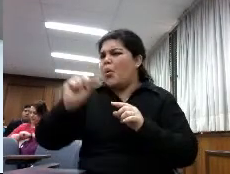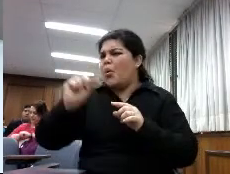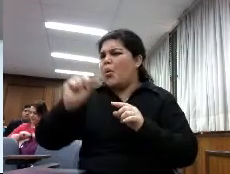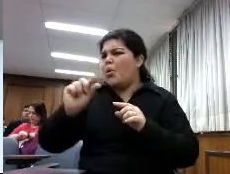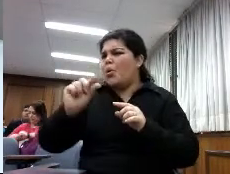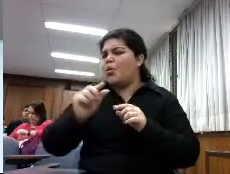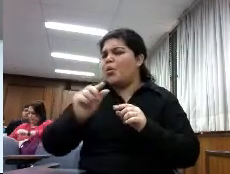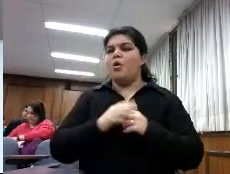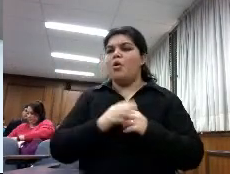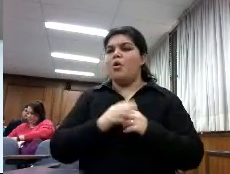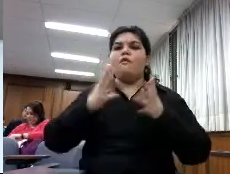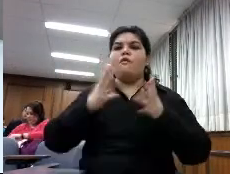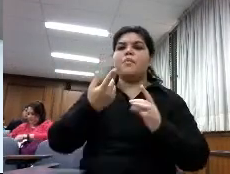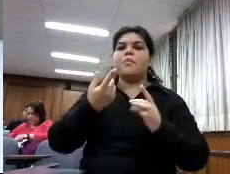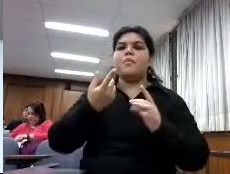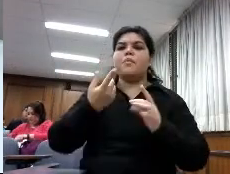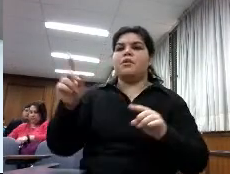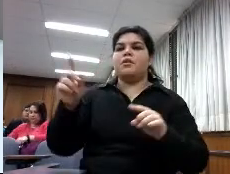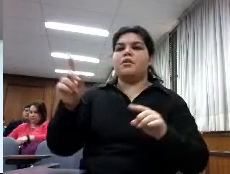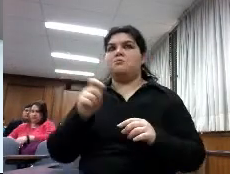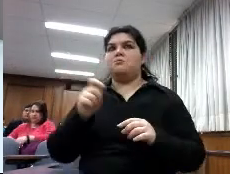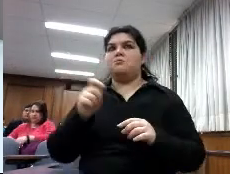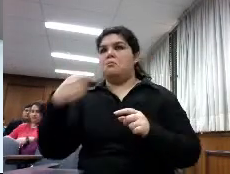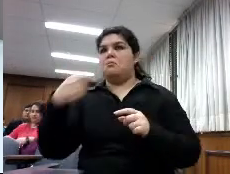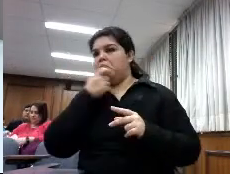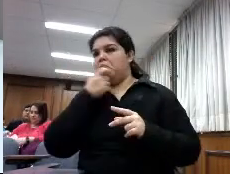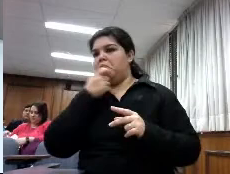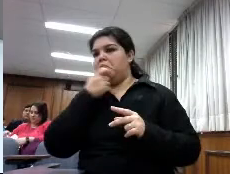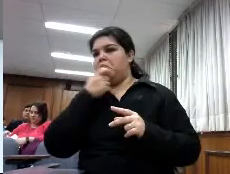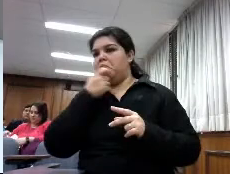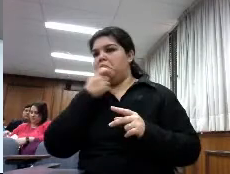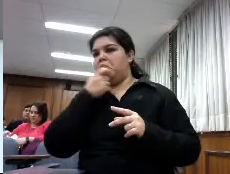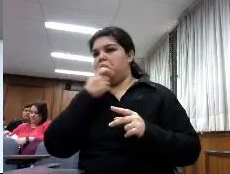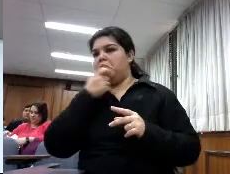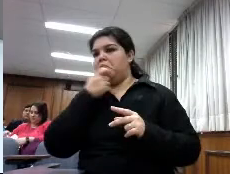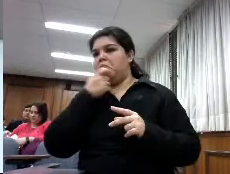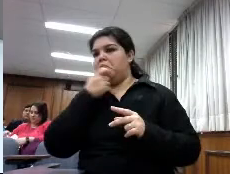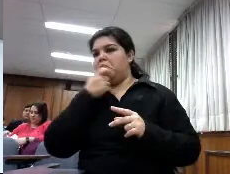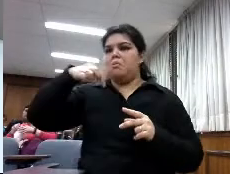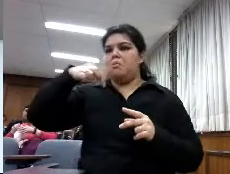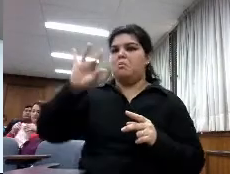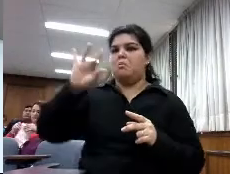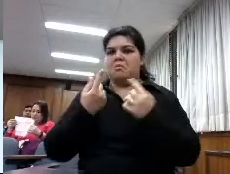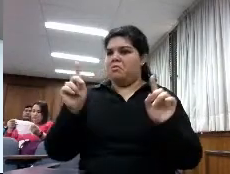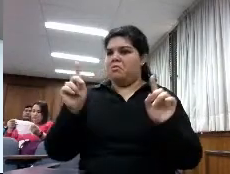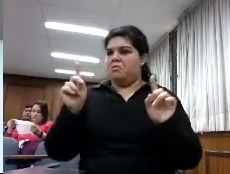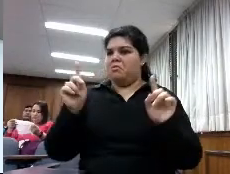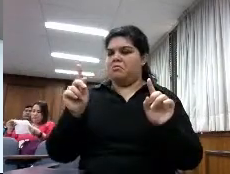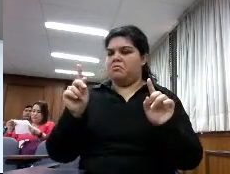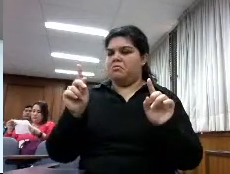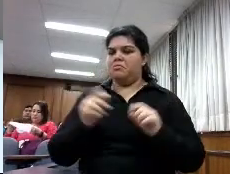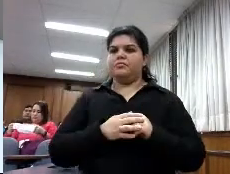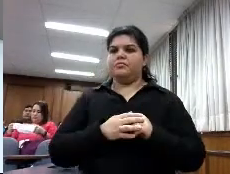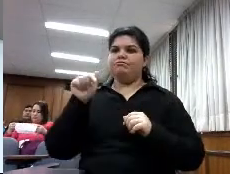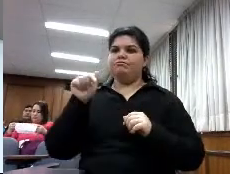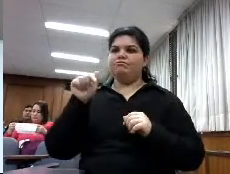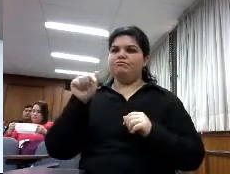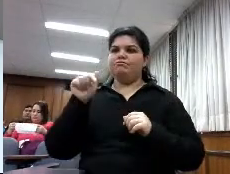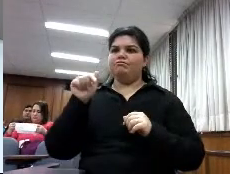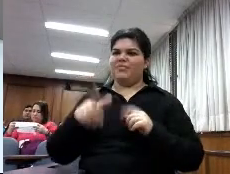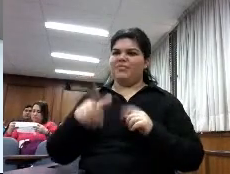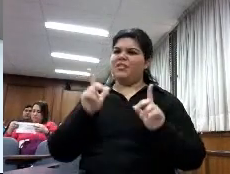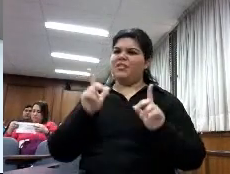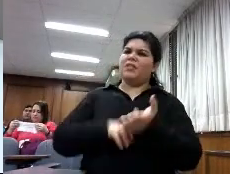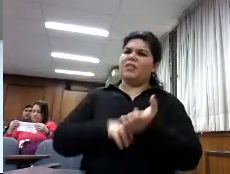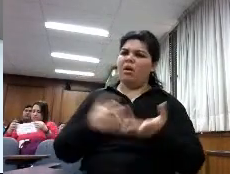otros formatos como PAD y ya nos digo formatos como MOBI vemos una contradicción también en que dicen que